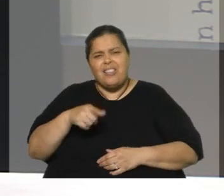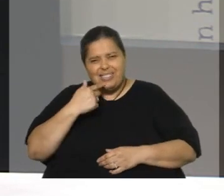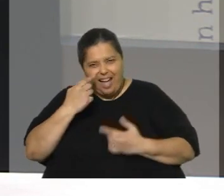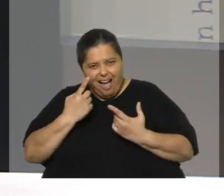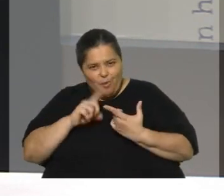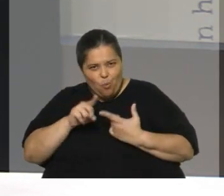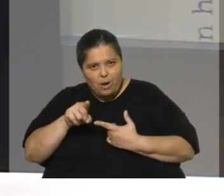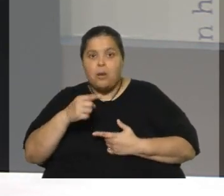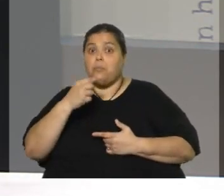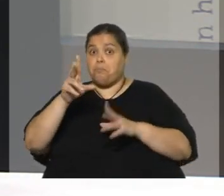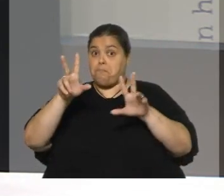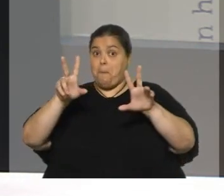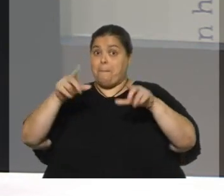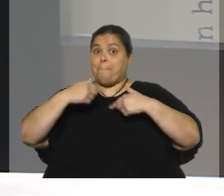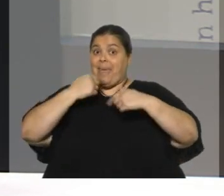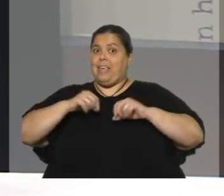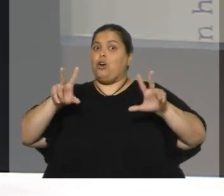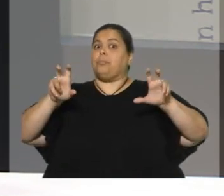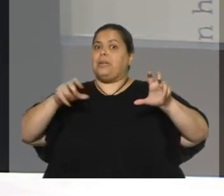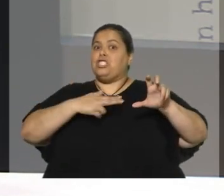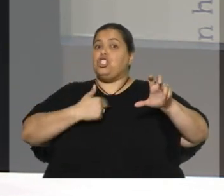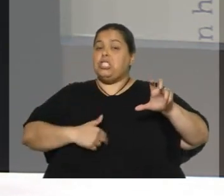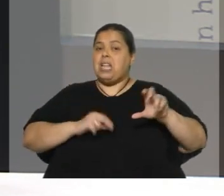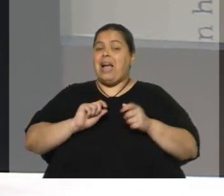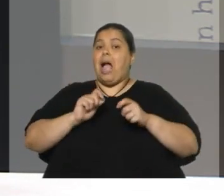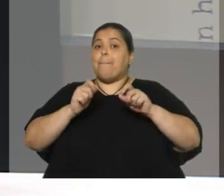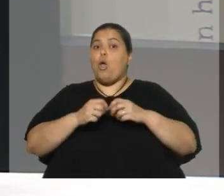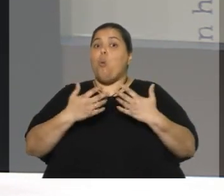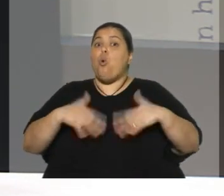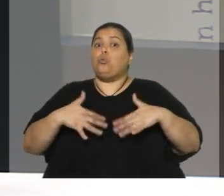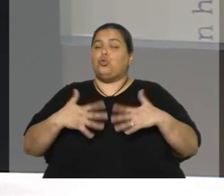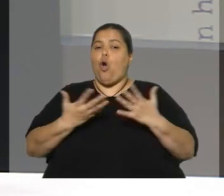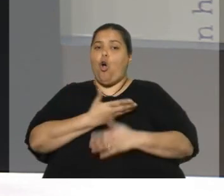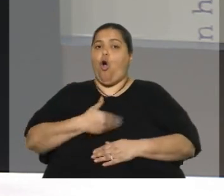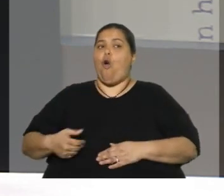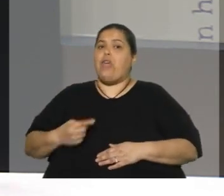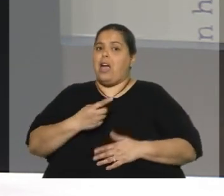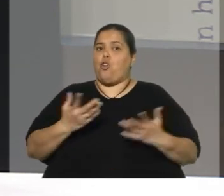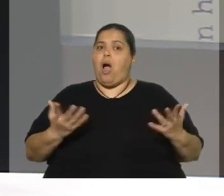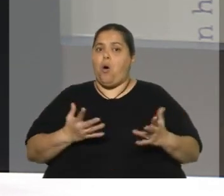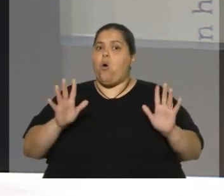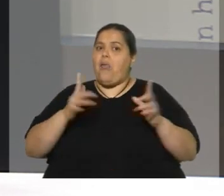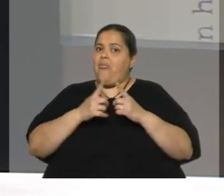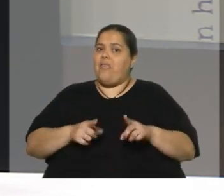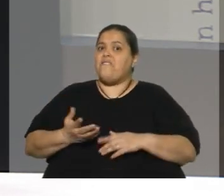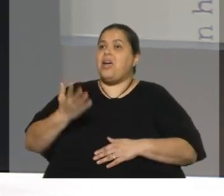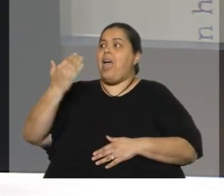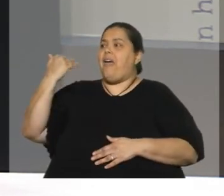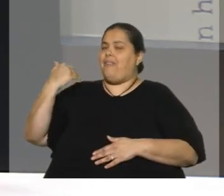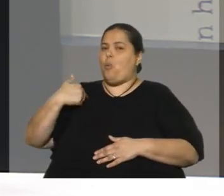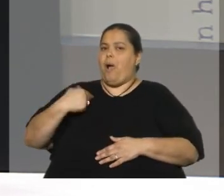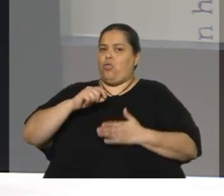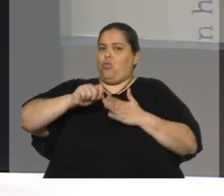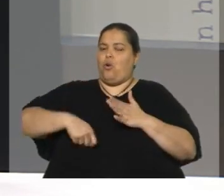dijo, China cambió, entre comillas, me dijo textual, China cambió mucho con Xi Jinping. Era otro, cuando él firmó,